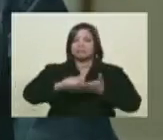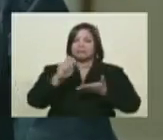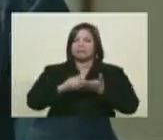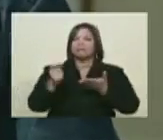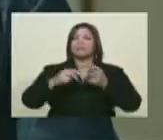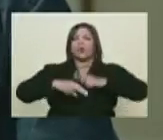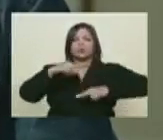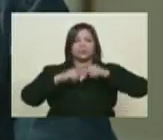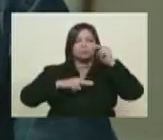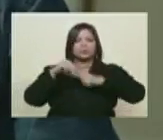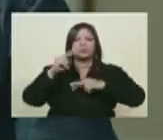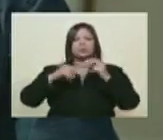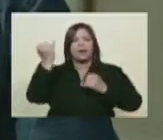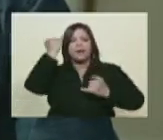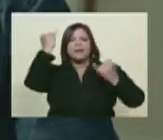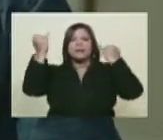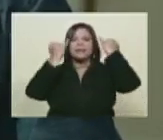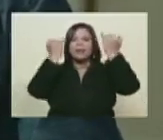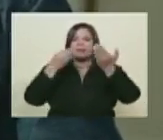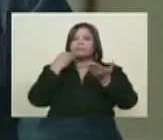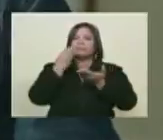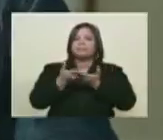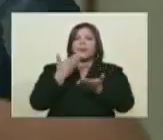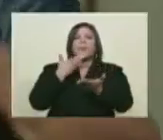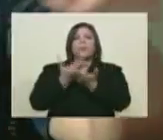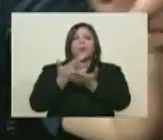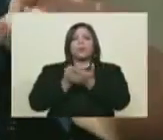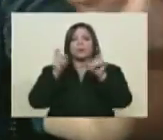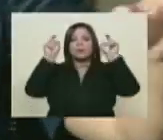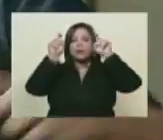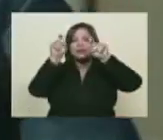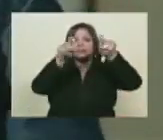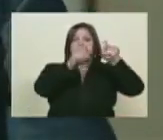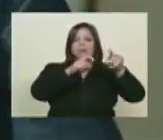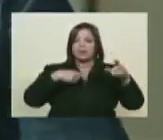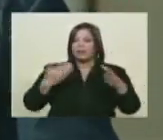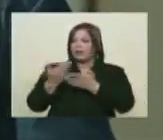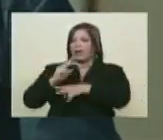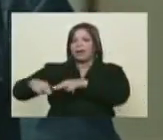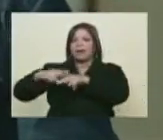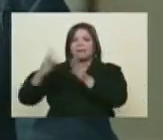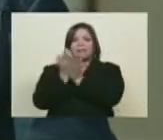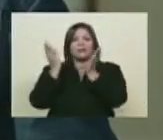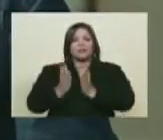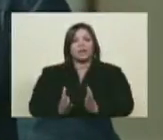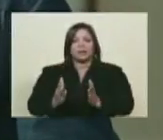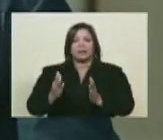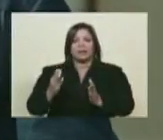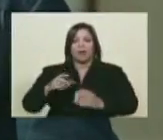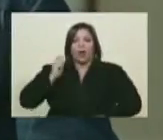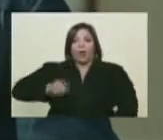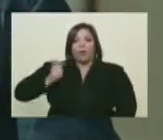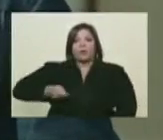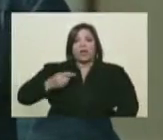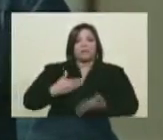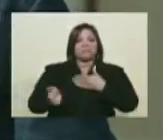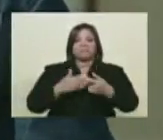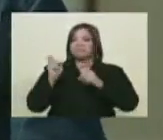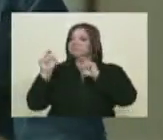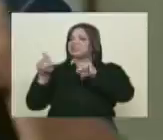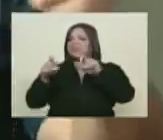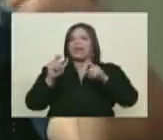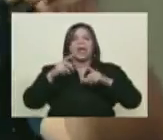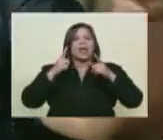construye, que está pendiente de poder enseñar, que anda con sus alumnos cuando es jubilado. Rodríguez Carucci no